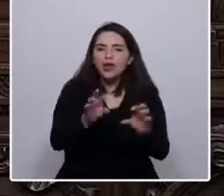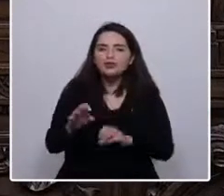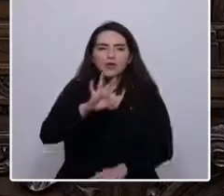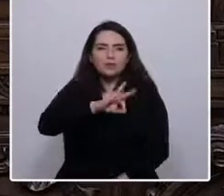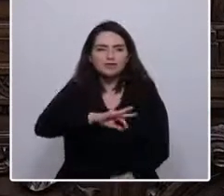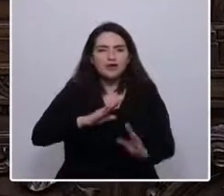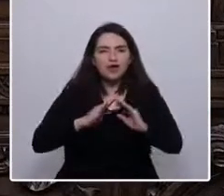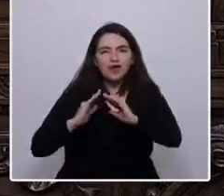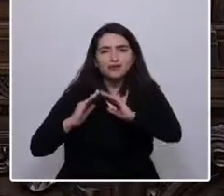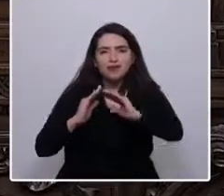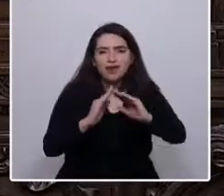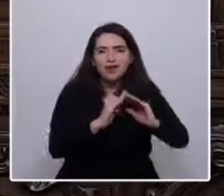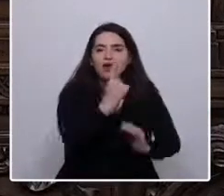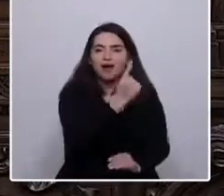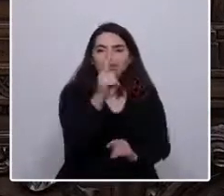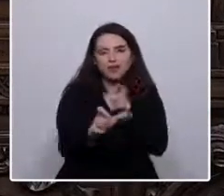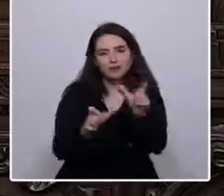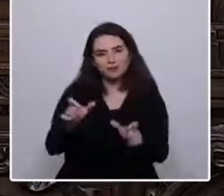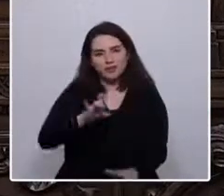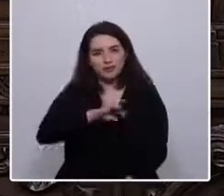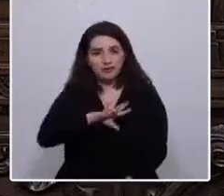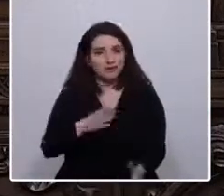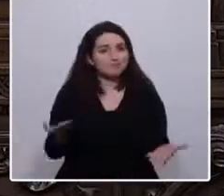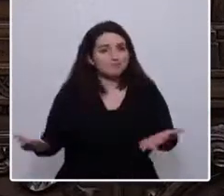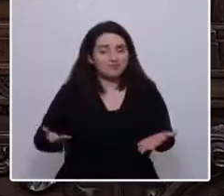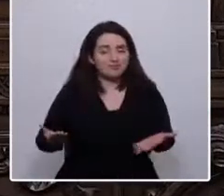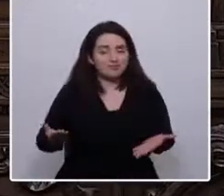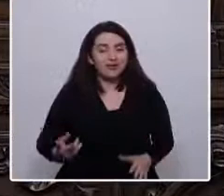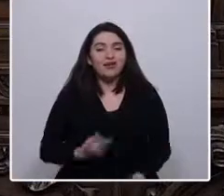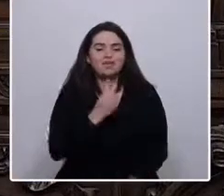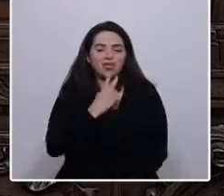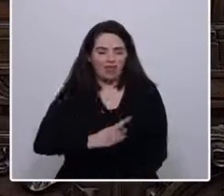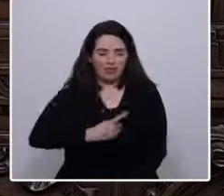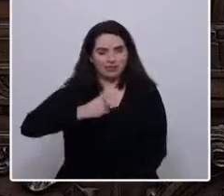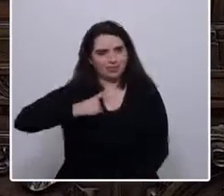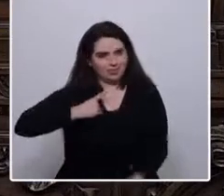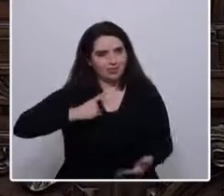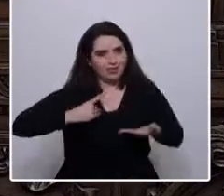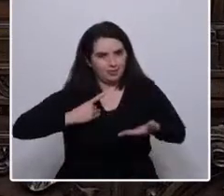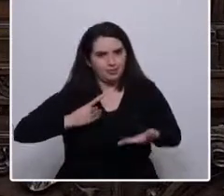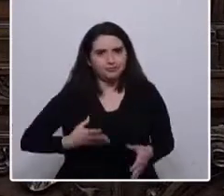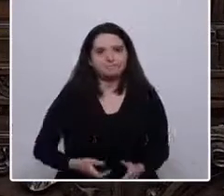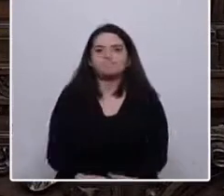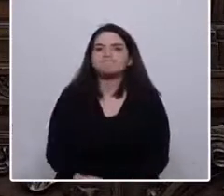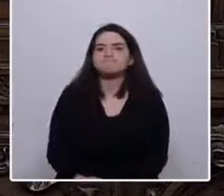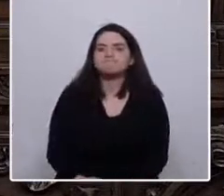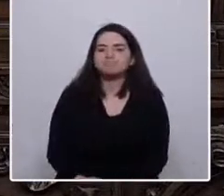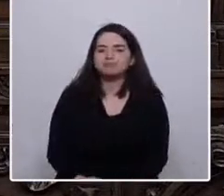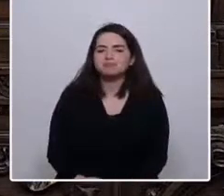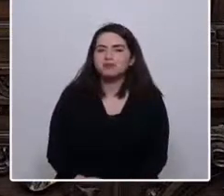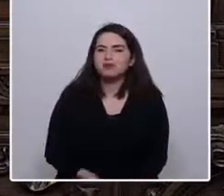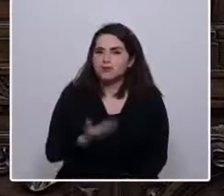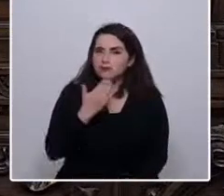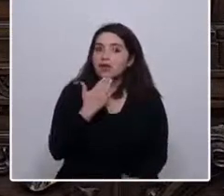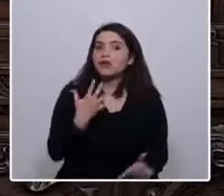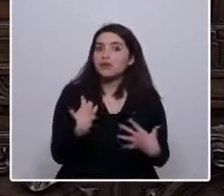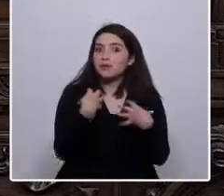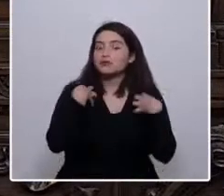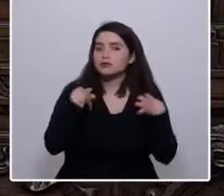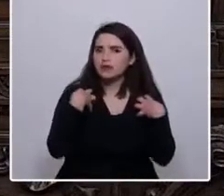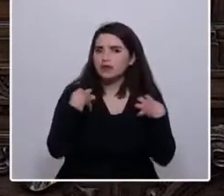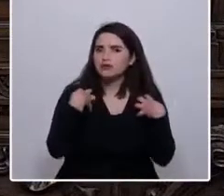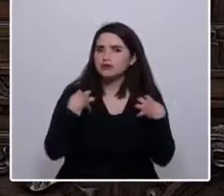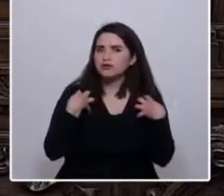viviendas para cada uno de los chilenos. Es decir, vidas dignas. Pero tenemos que ser responsables. Esto cuesta